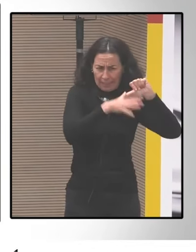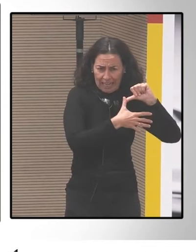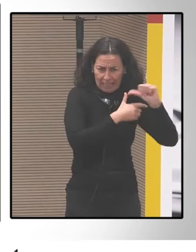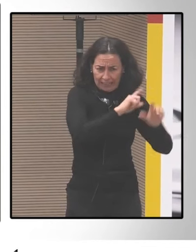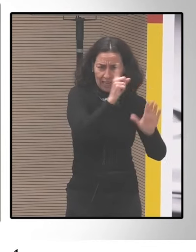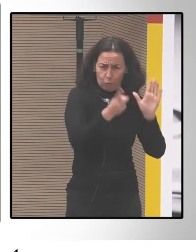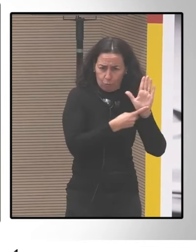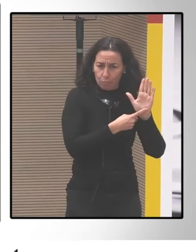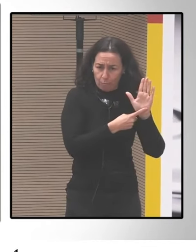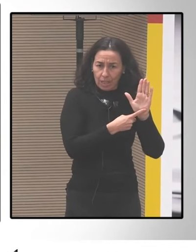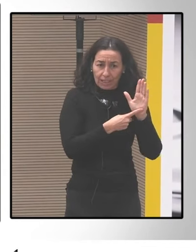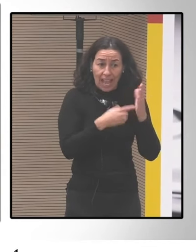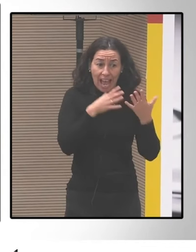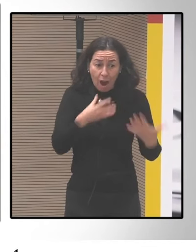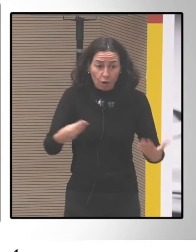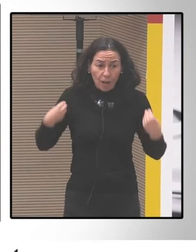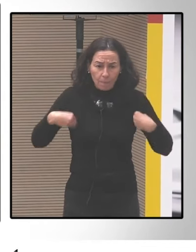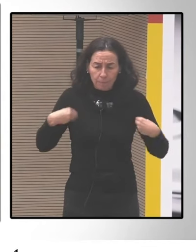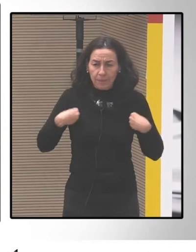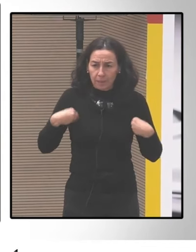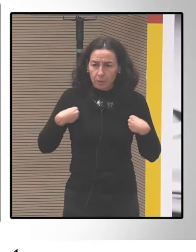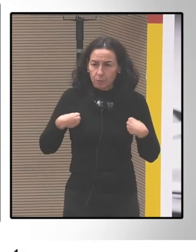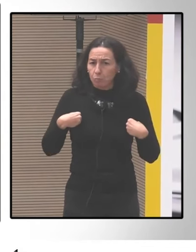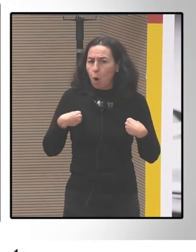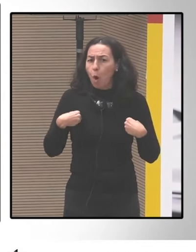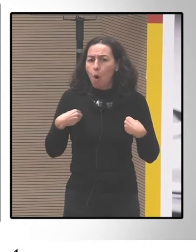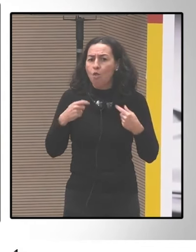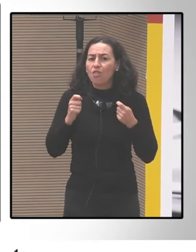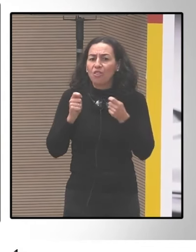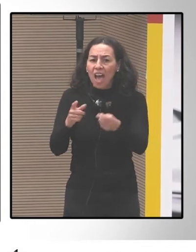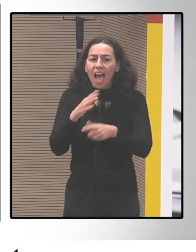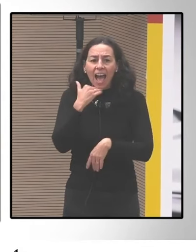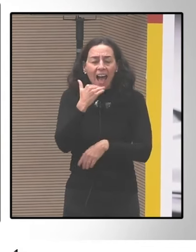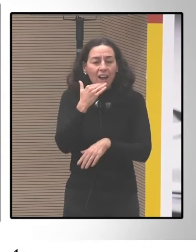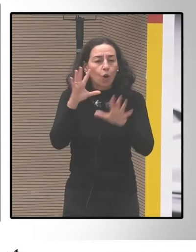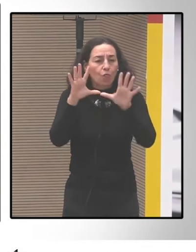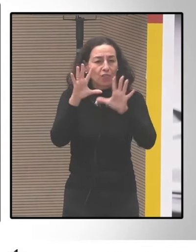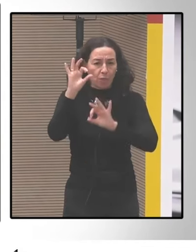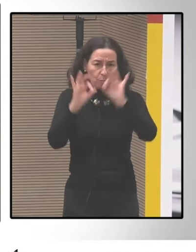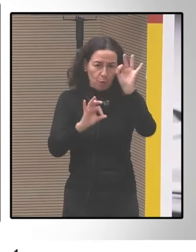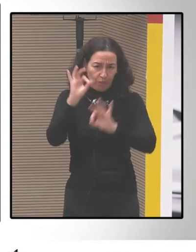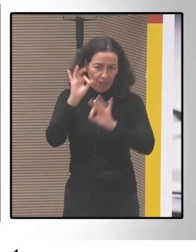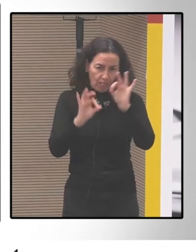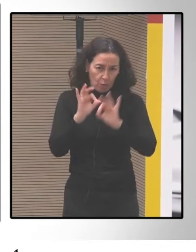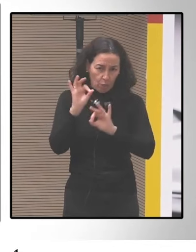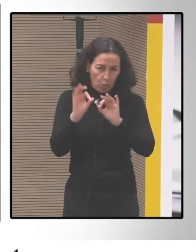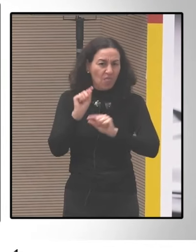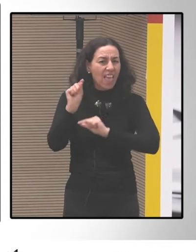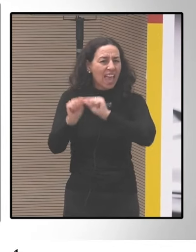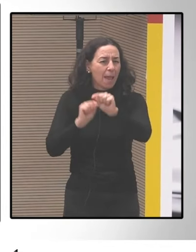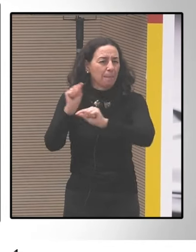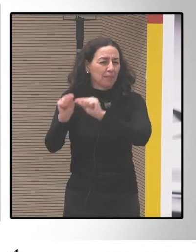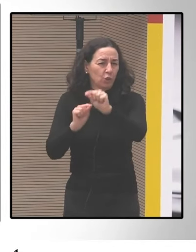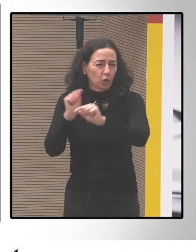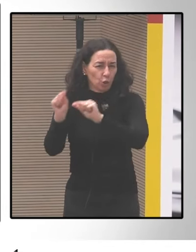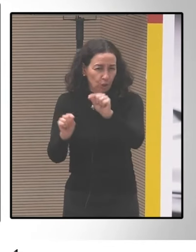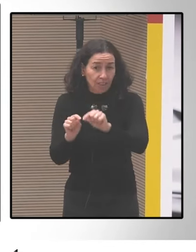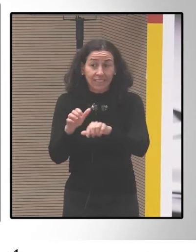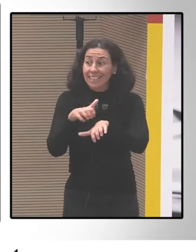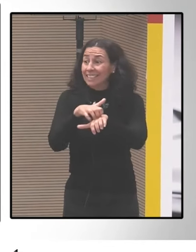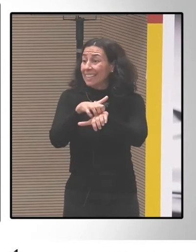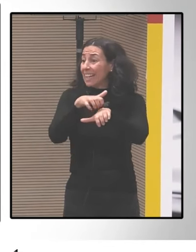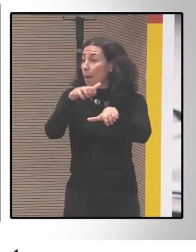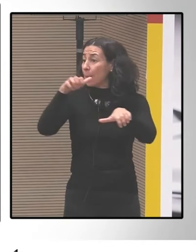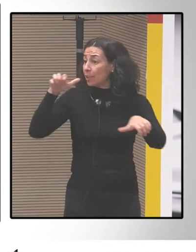ahora mismo está contribuyendo en un 10% de las emisiones es decir que la mayoría